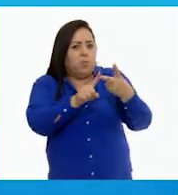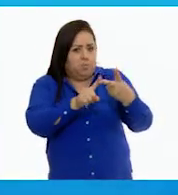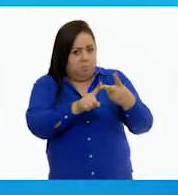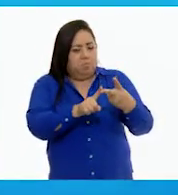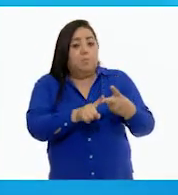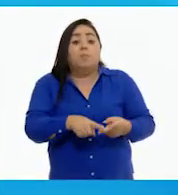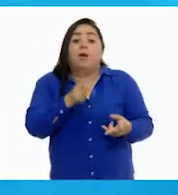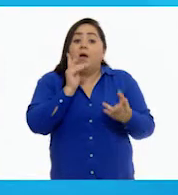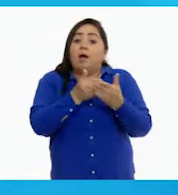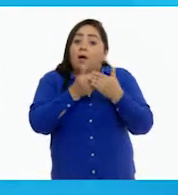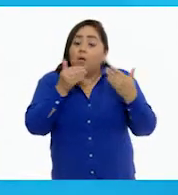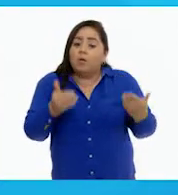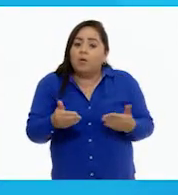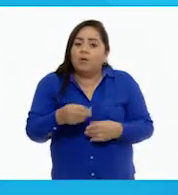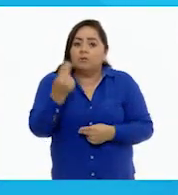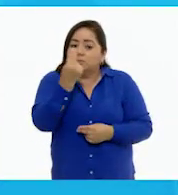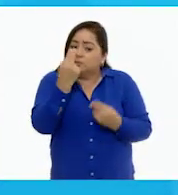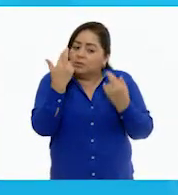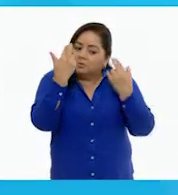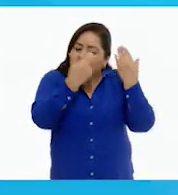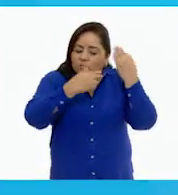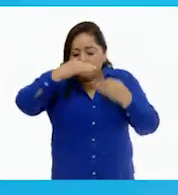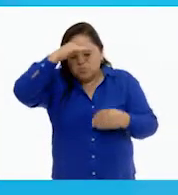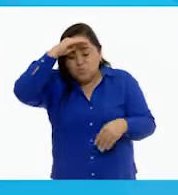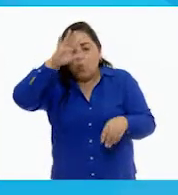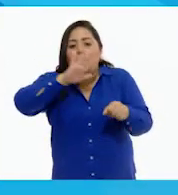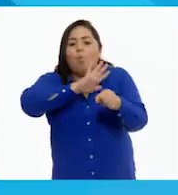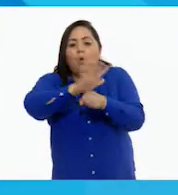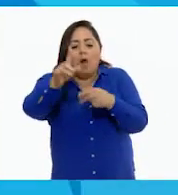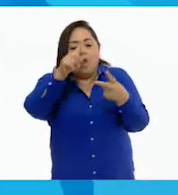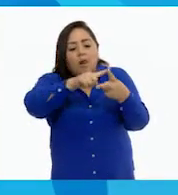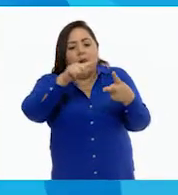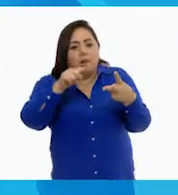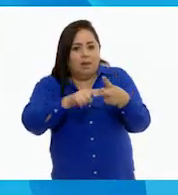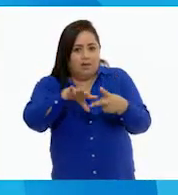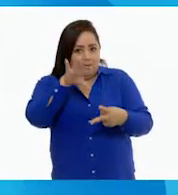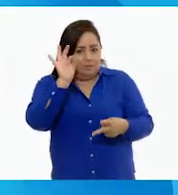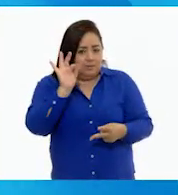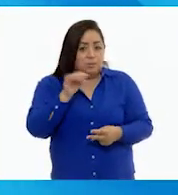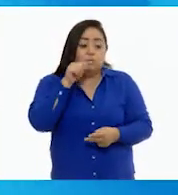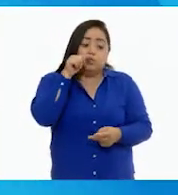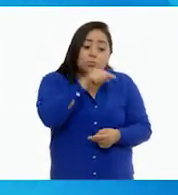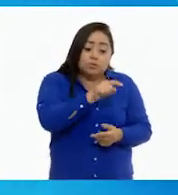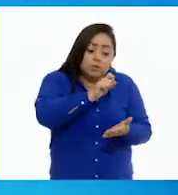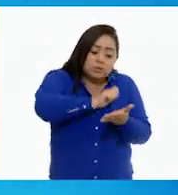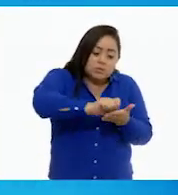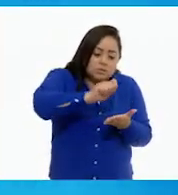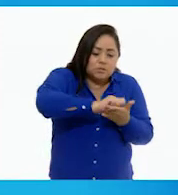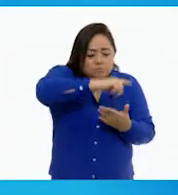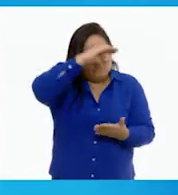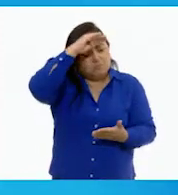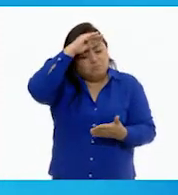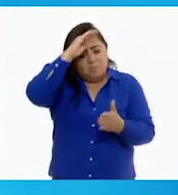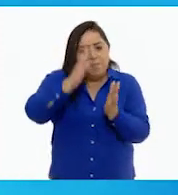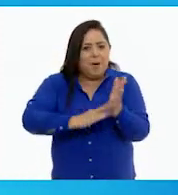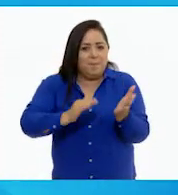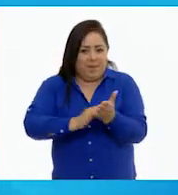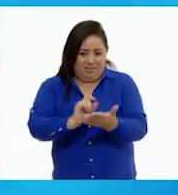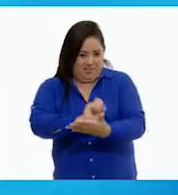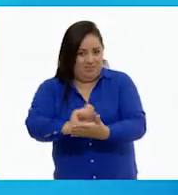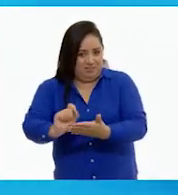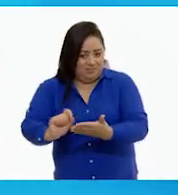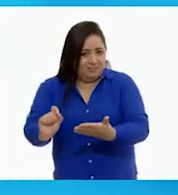Ahora tenemos que valorar las opciones. Escribe todas tus opciones en papel